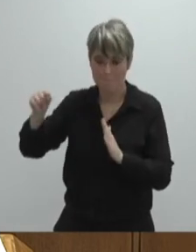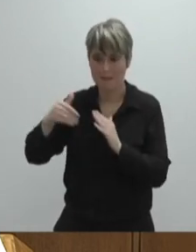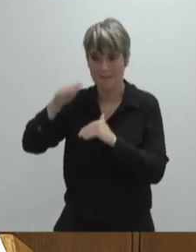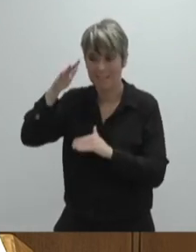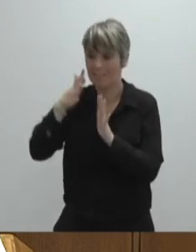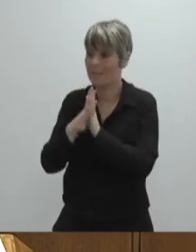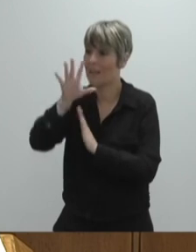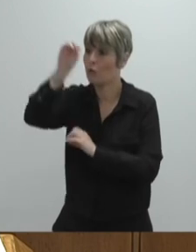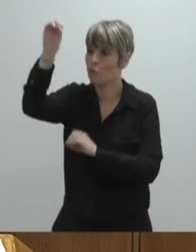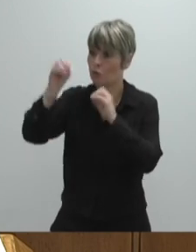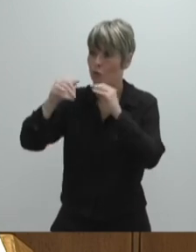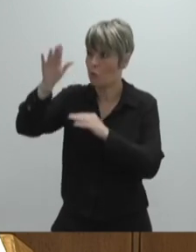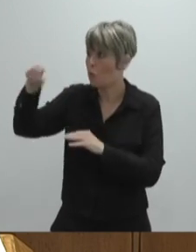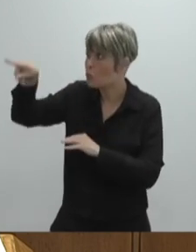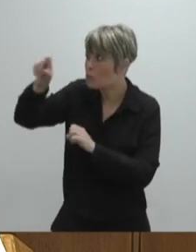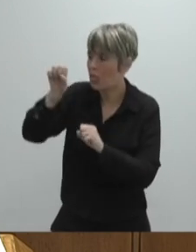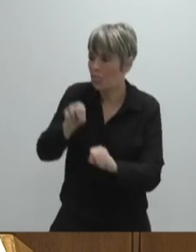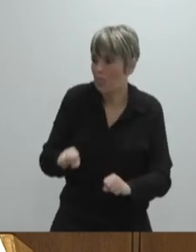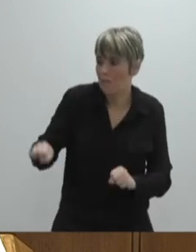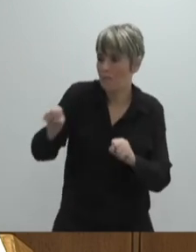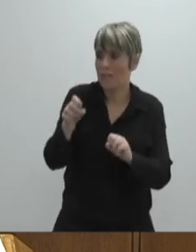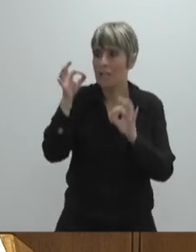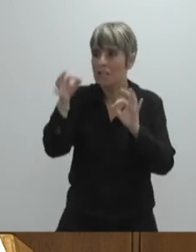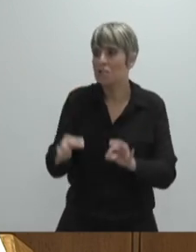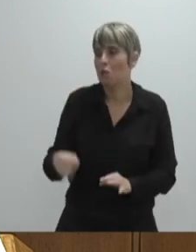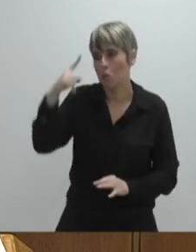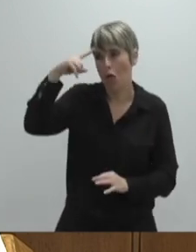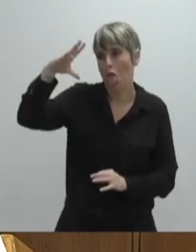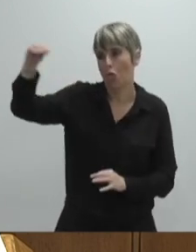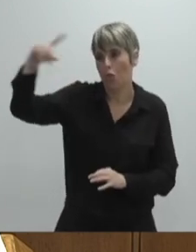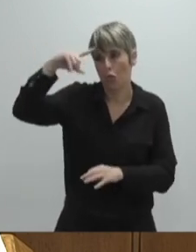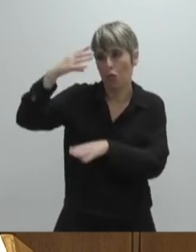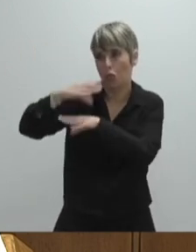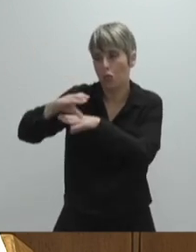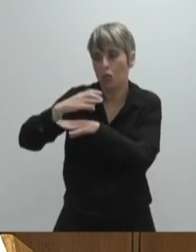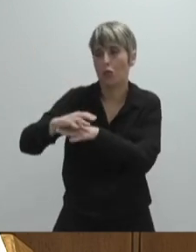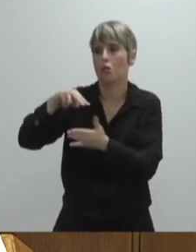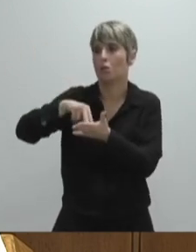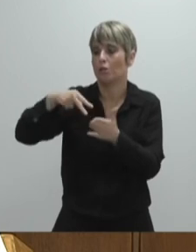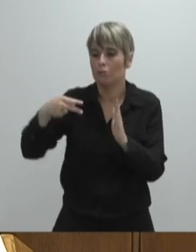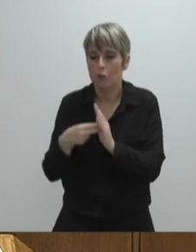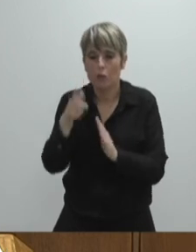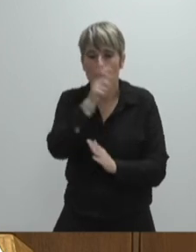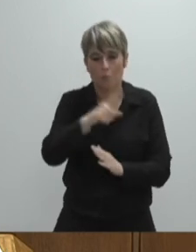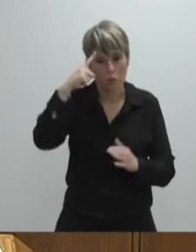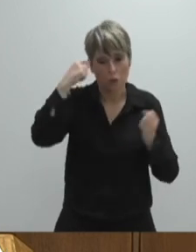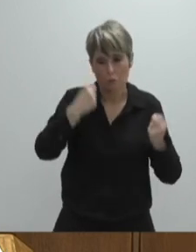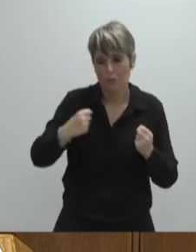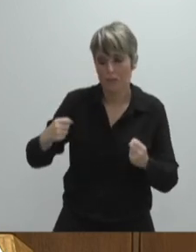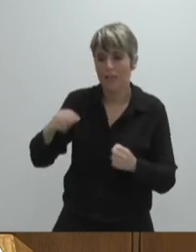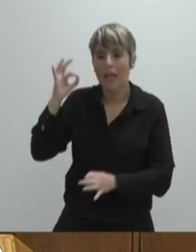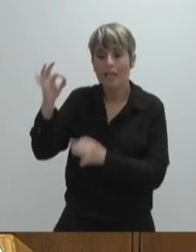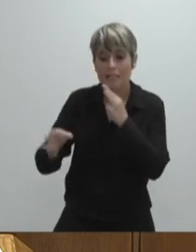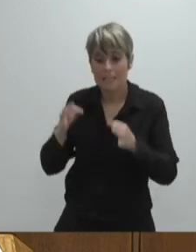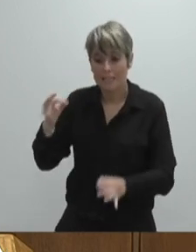Resulta curioso que usted defienda y apele siempre al criterio científico y técnico de las personas profesionales expertas, siempre menos